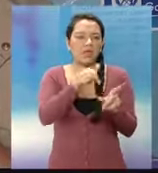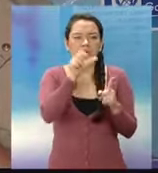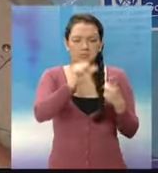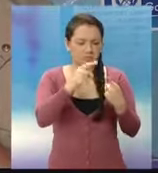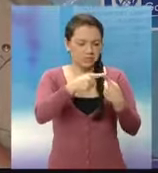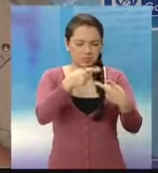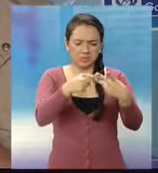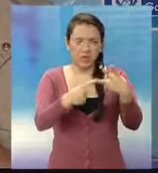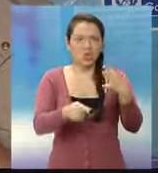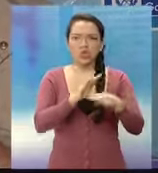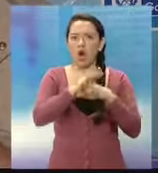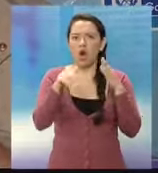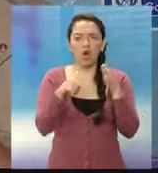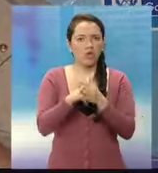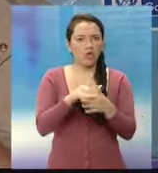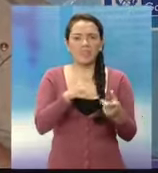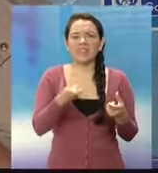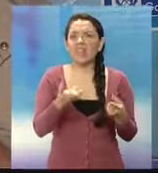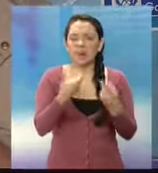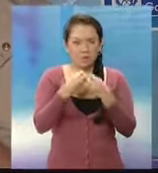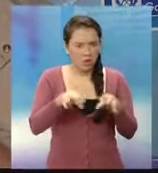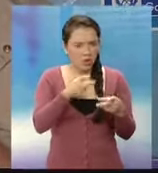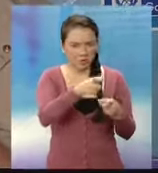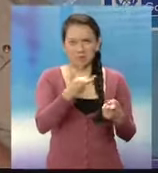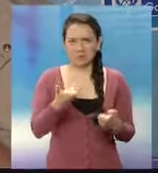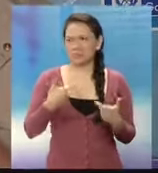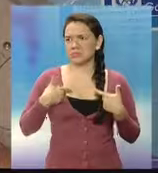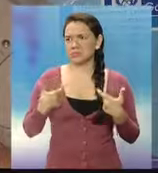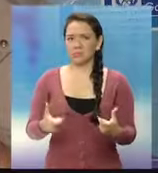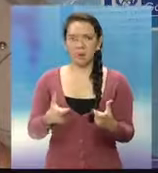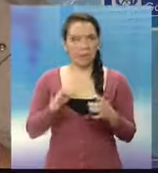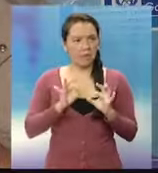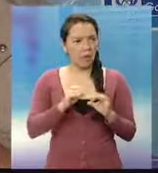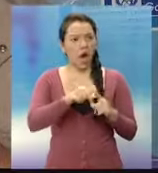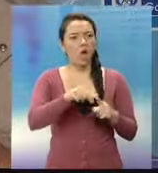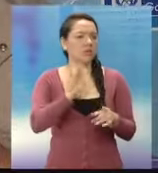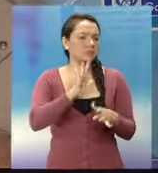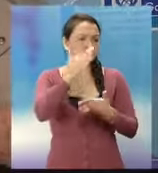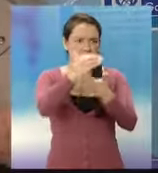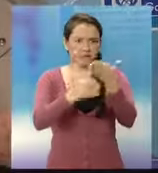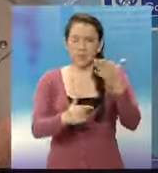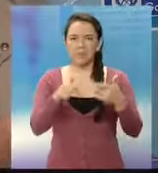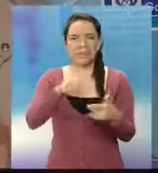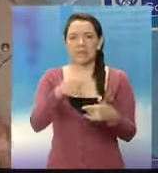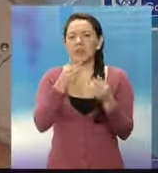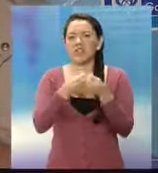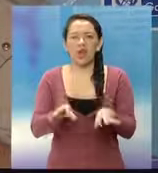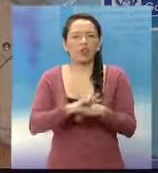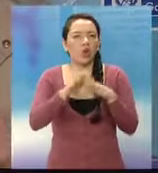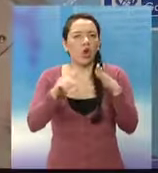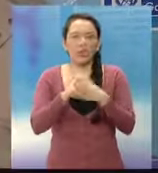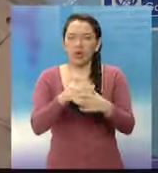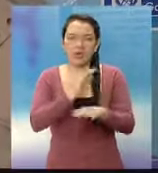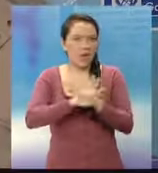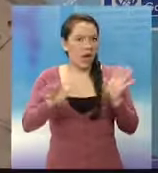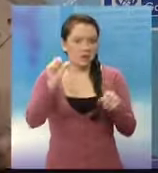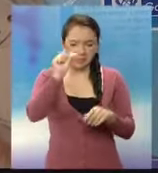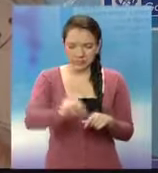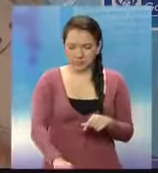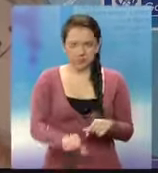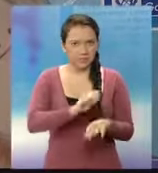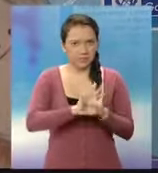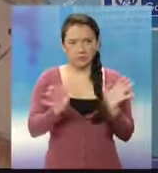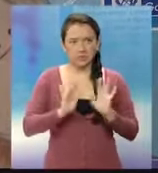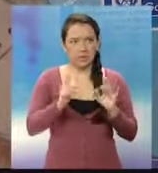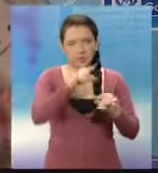perdió sus propiedades, perdió su dinero, perdió sus armas, perdió sus sicarios, perdió su logístico, ya lo perdió todo. No